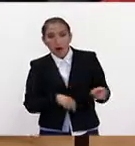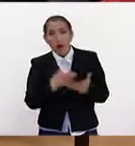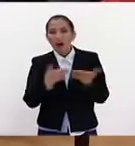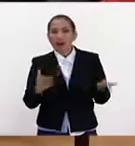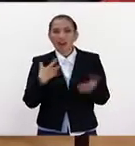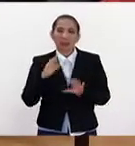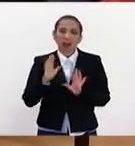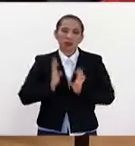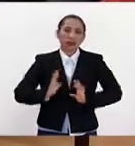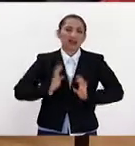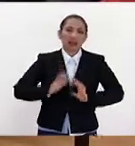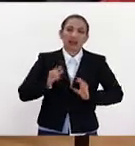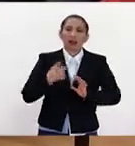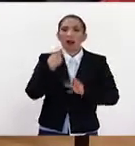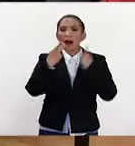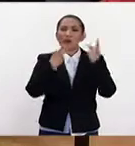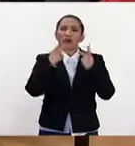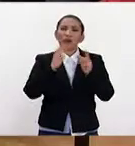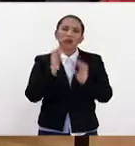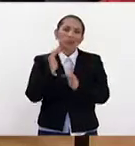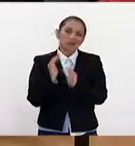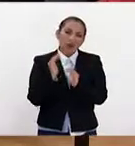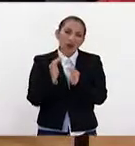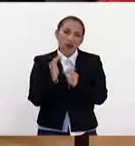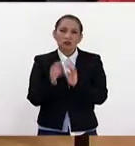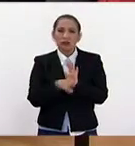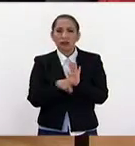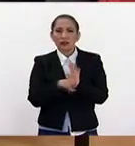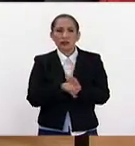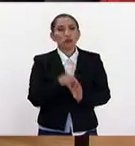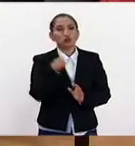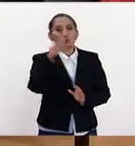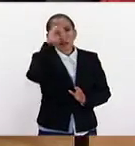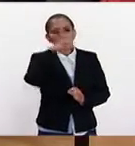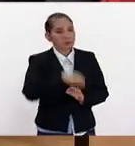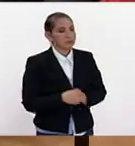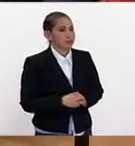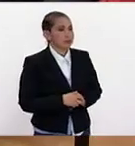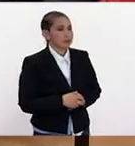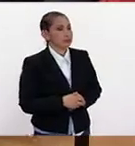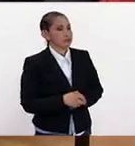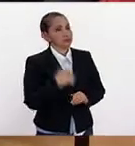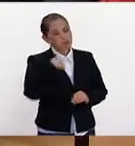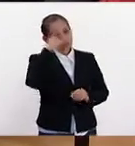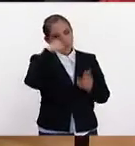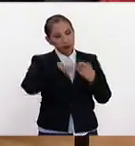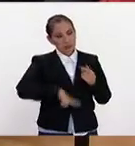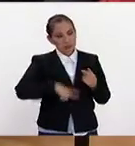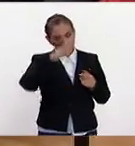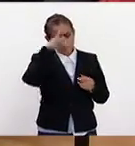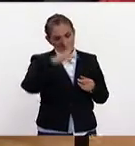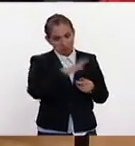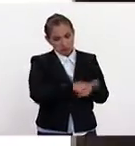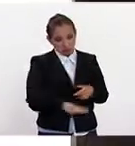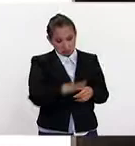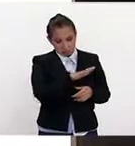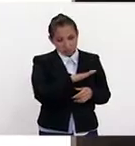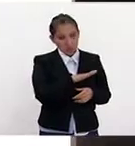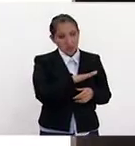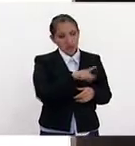Ahora ya no se ha visto tanta esa reacción negativa. ¿Tú cómo lo ves? Yo creo que el gobierno mexicano y